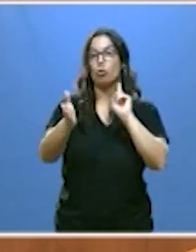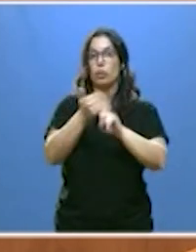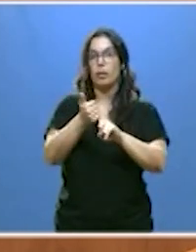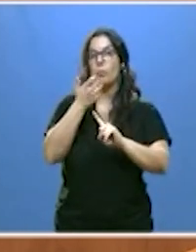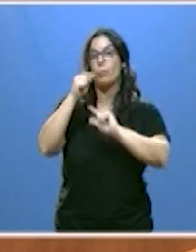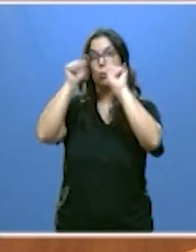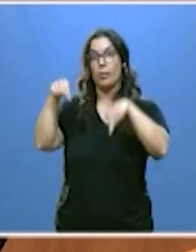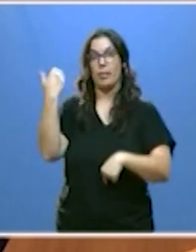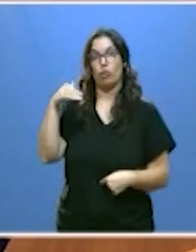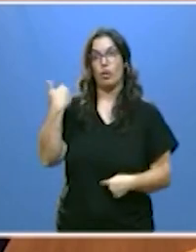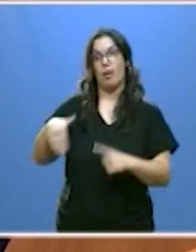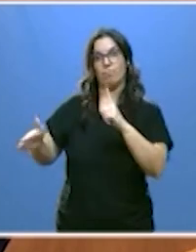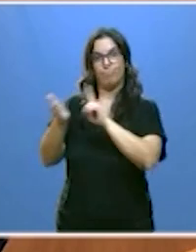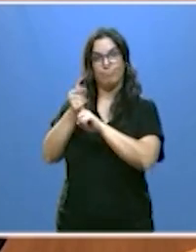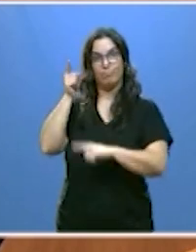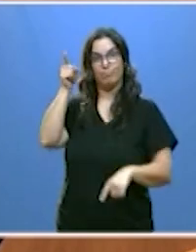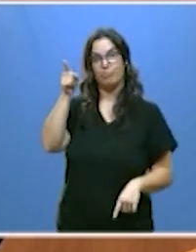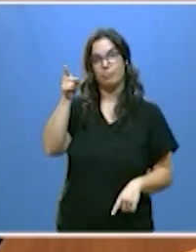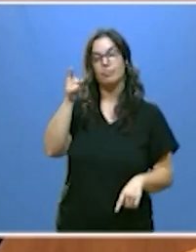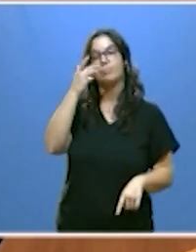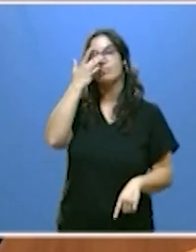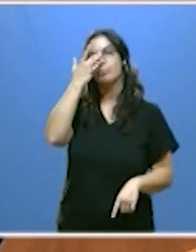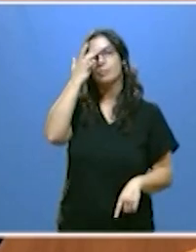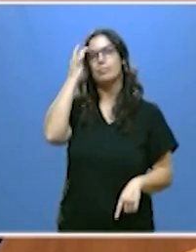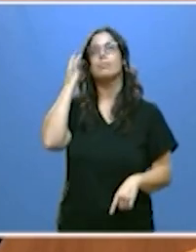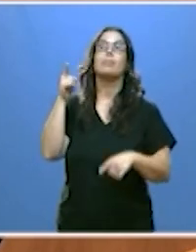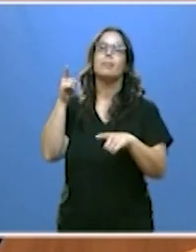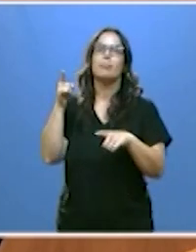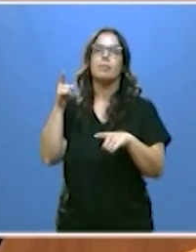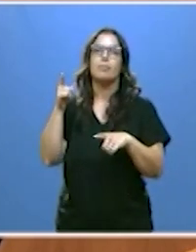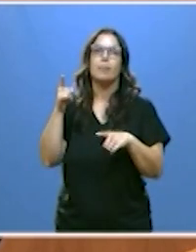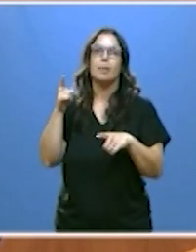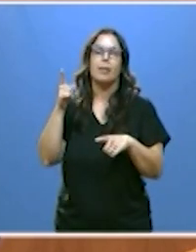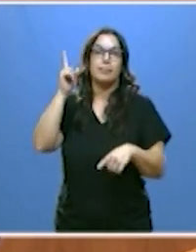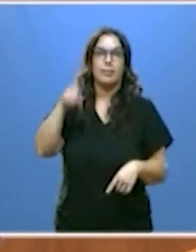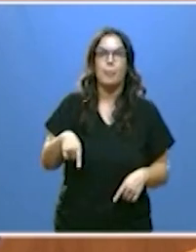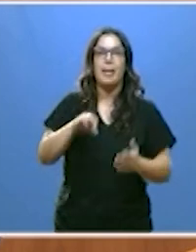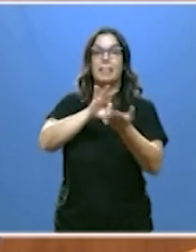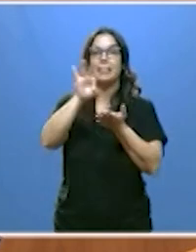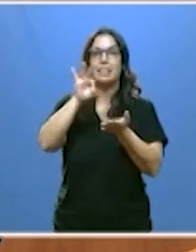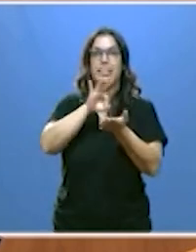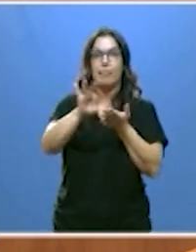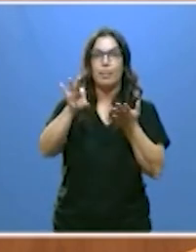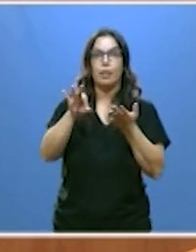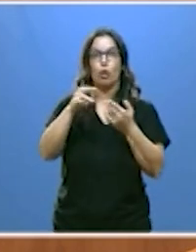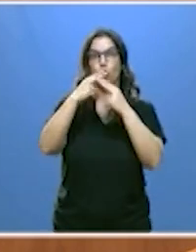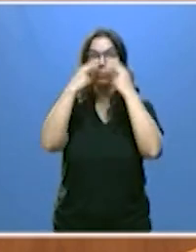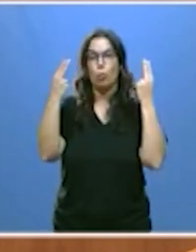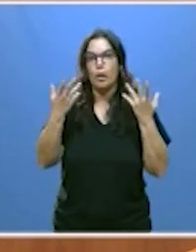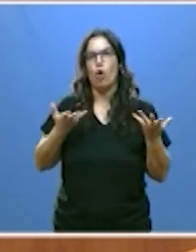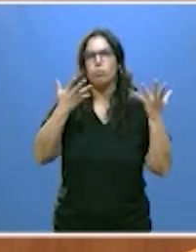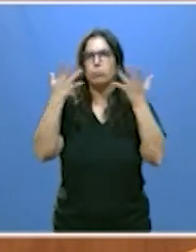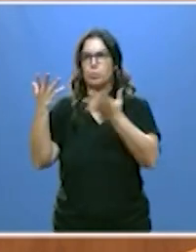provincia de Soria esta por supuesto está el despliegue de nuestros servicios en el medio rural ya